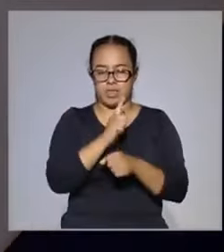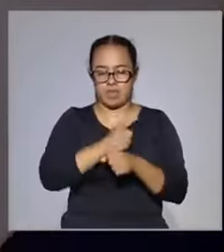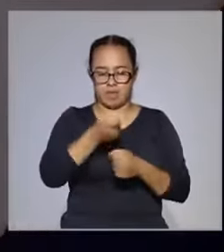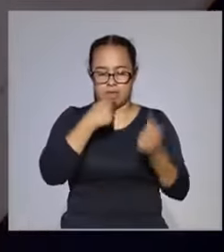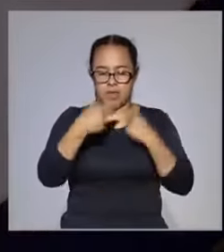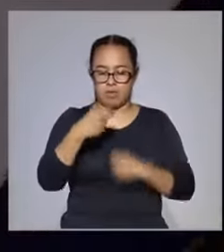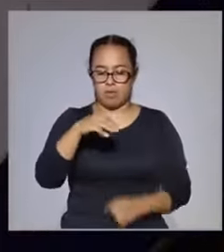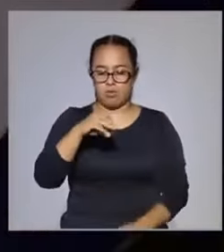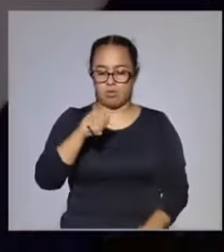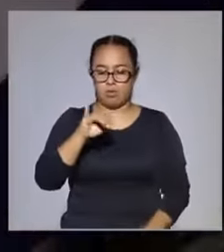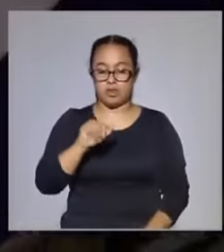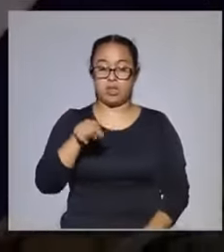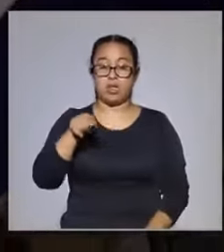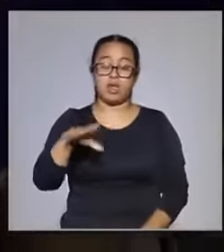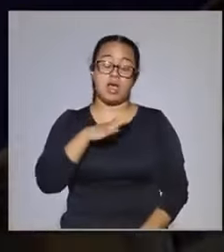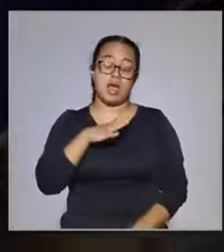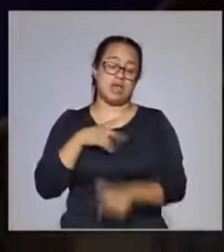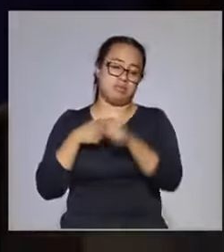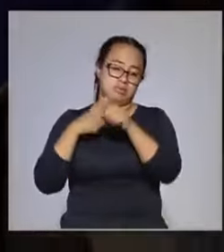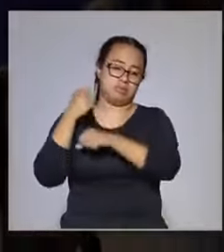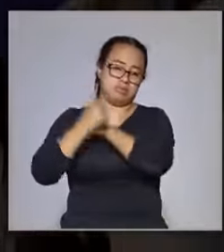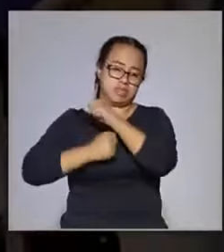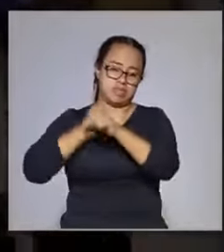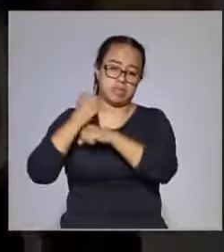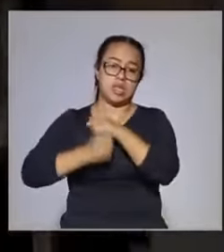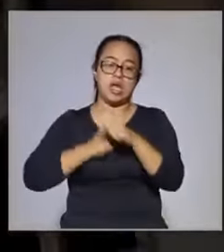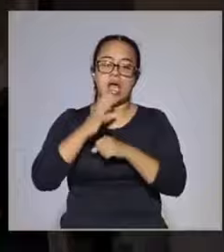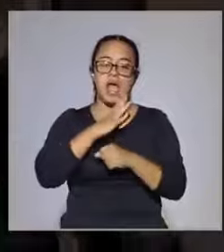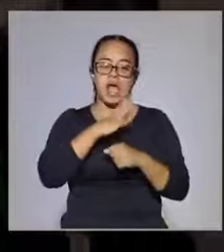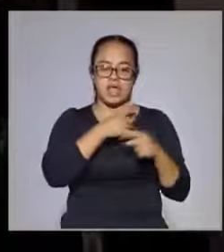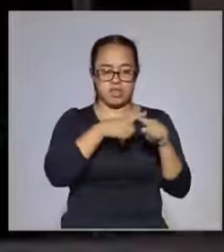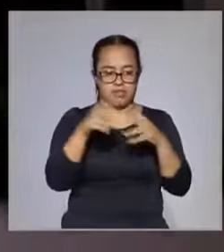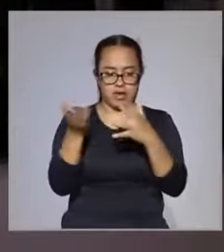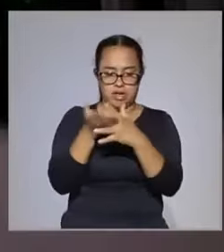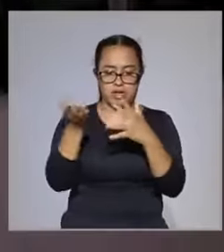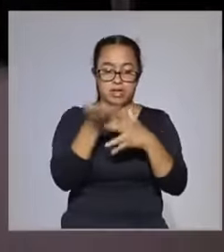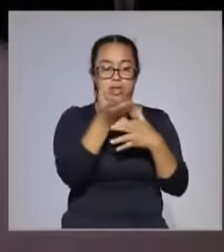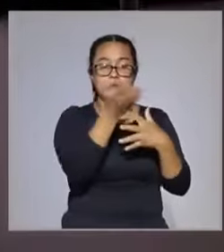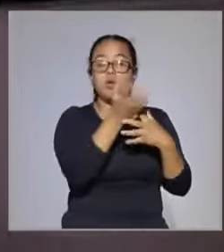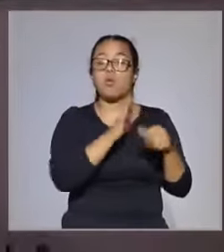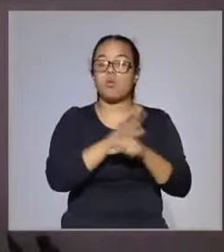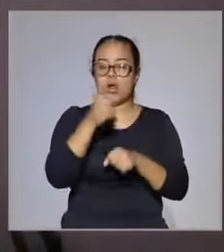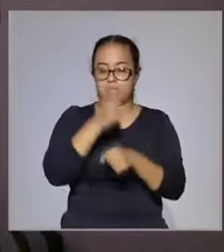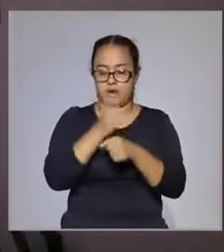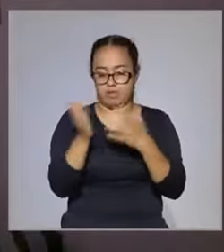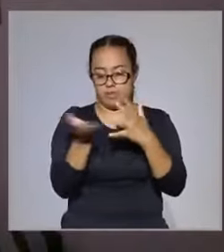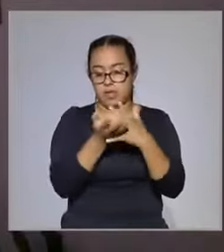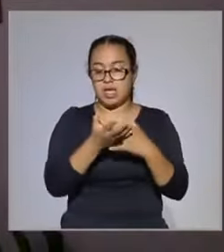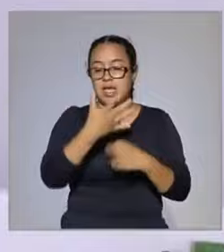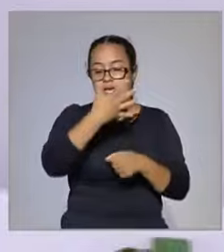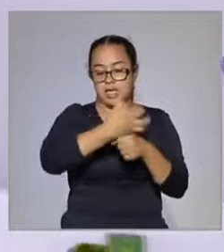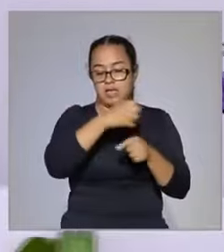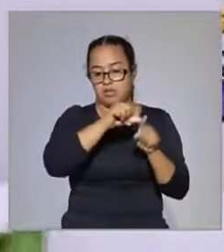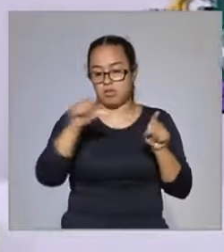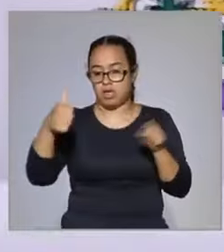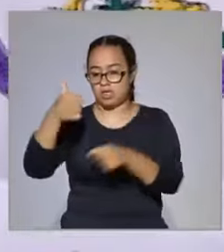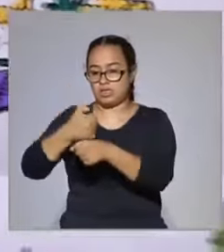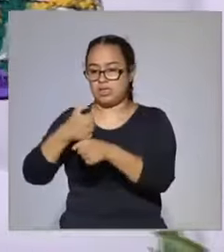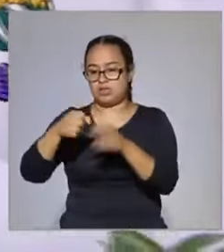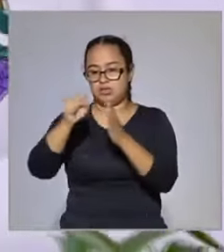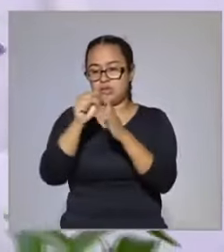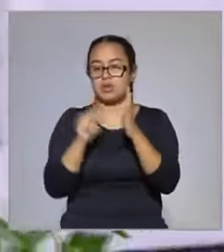Homeopatía tiene una duración de 7 años. Se divide en varios segmentos. El primer segmento, que es de primero a quinto semestre, que lo